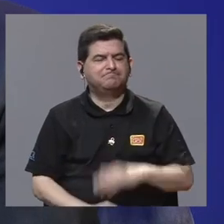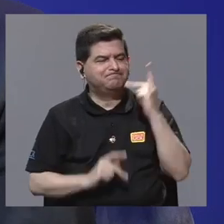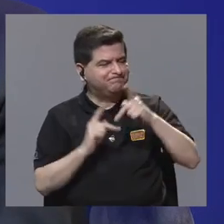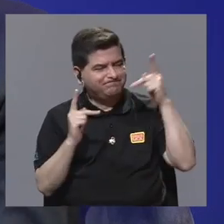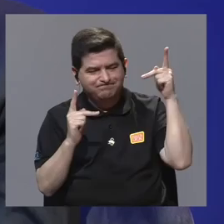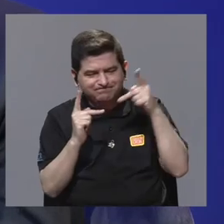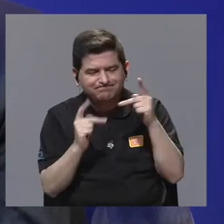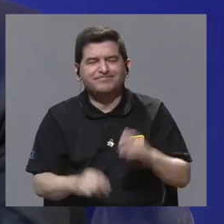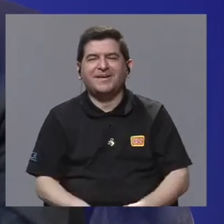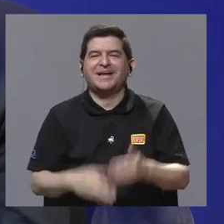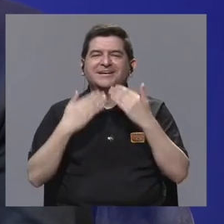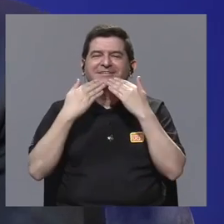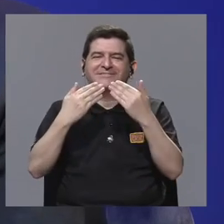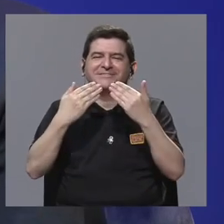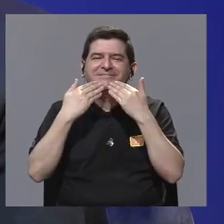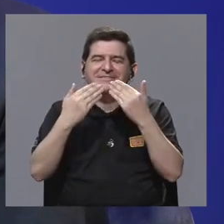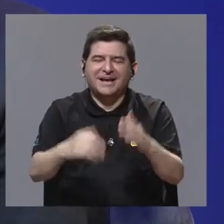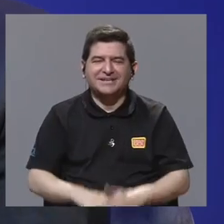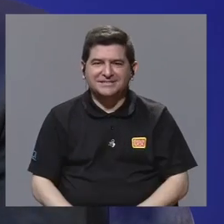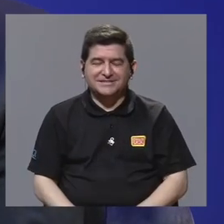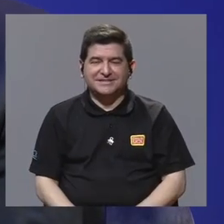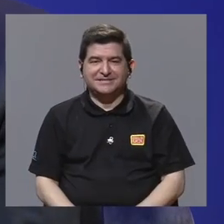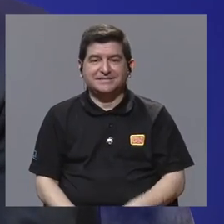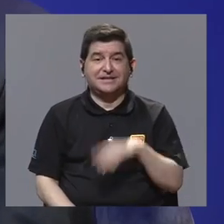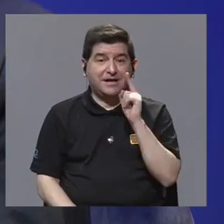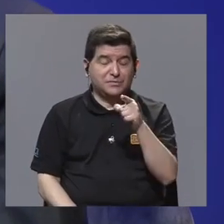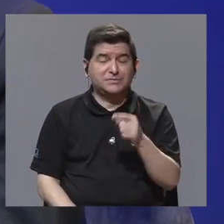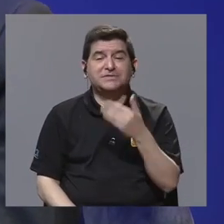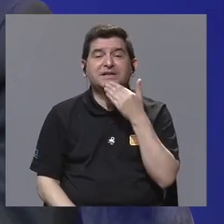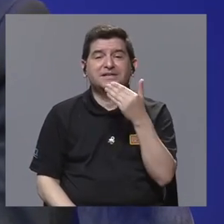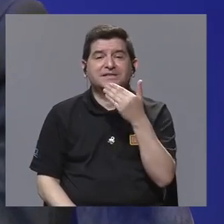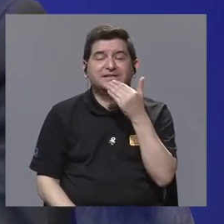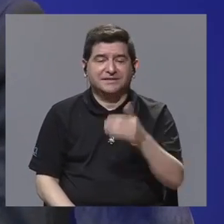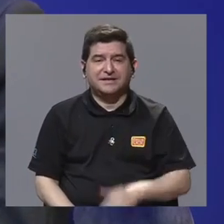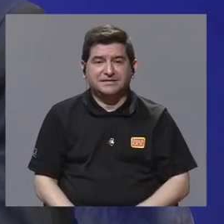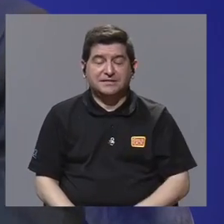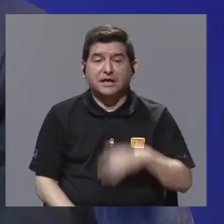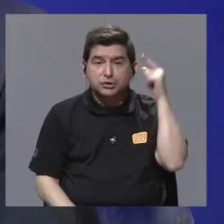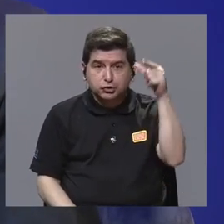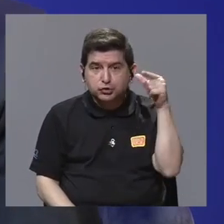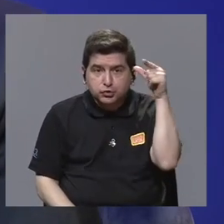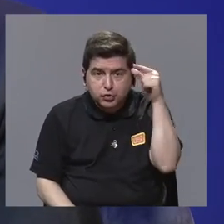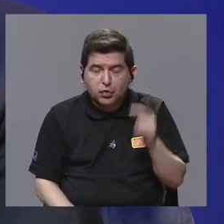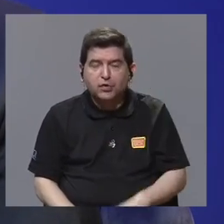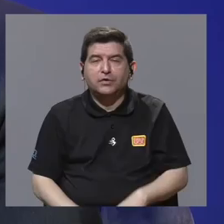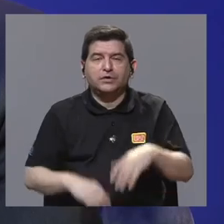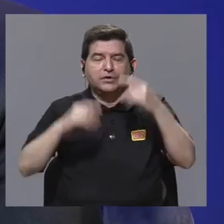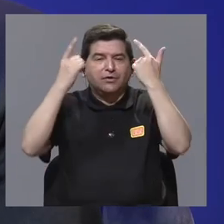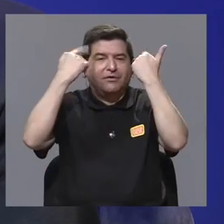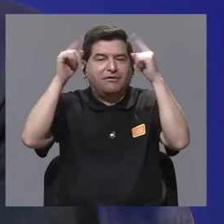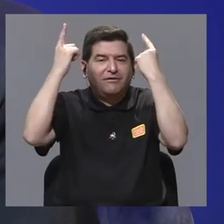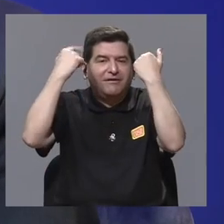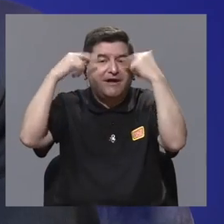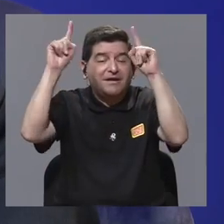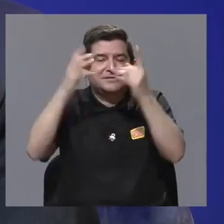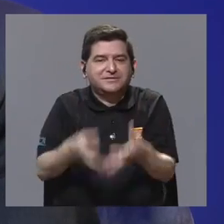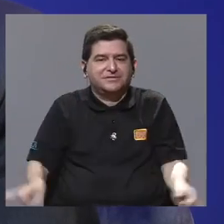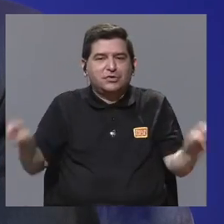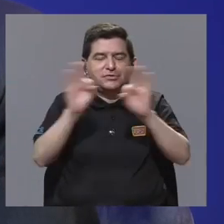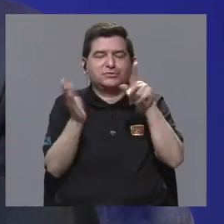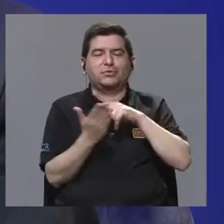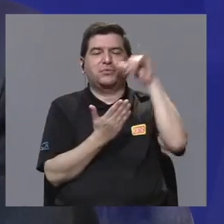Perfecto. Muchísimas gracias, les agradecemos muchísimo y, desde luego, muchos éxitos con este